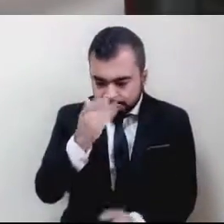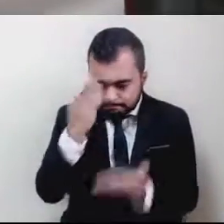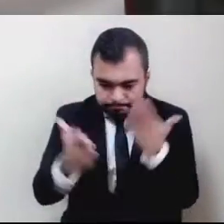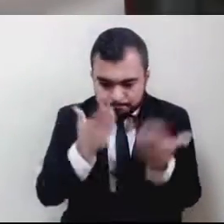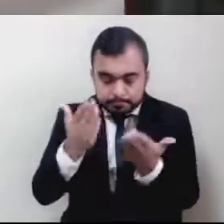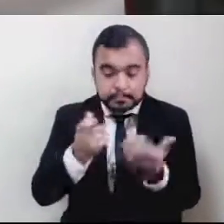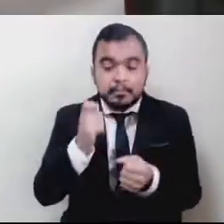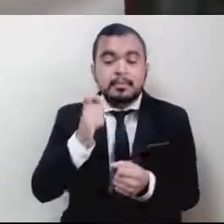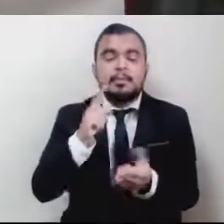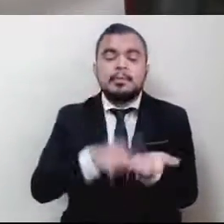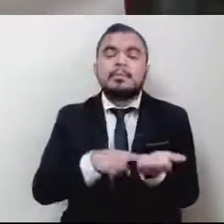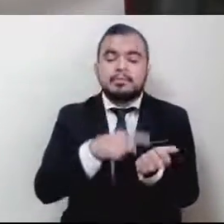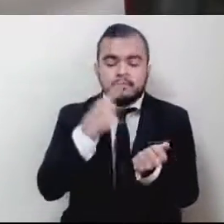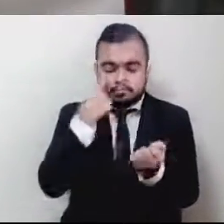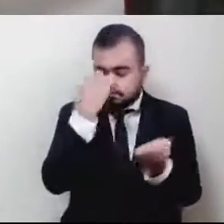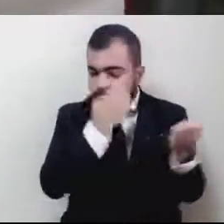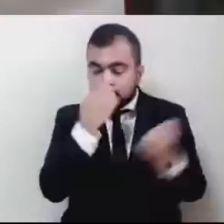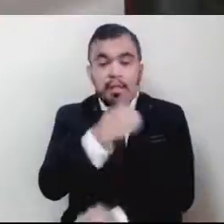ICEMIM.